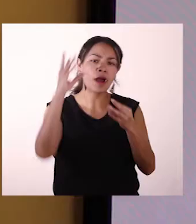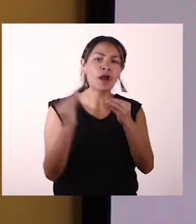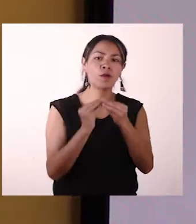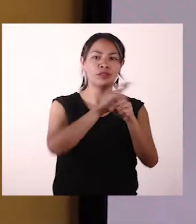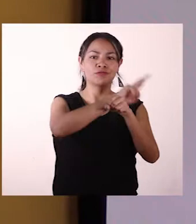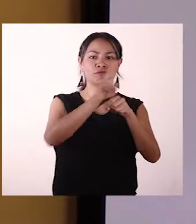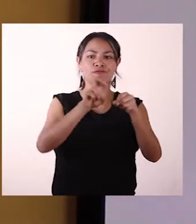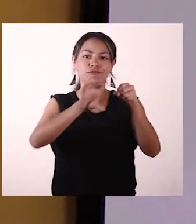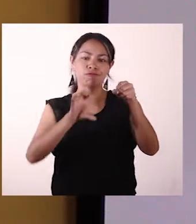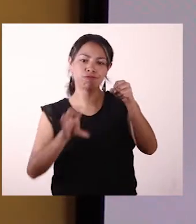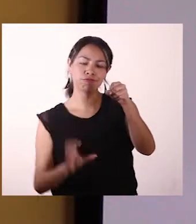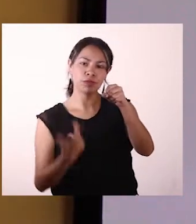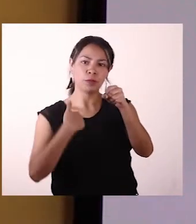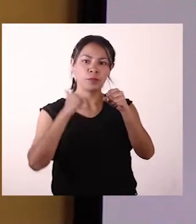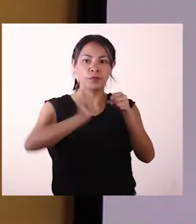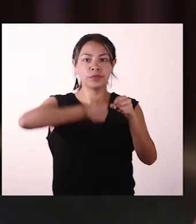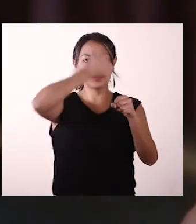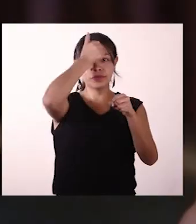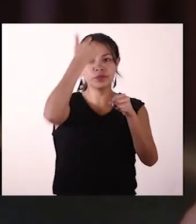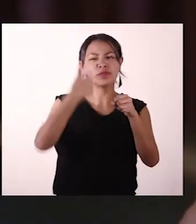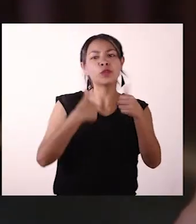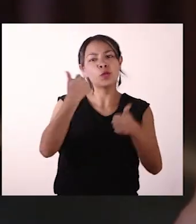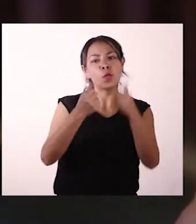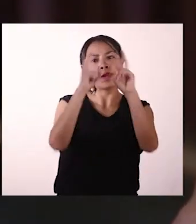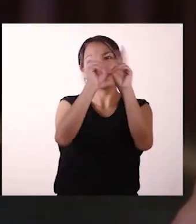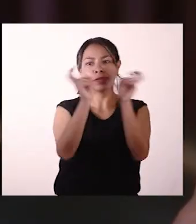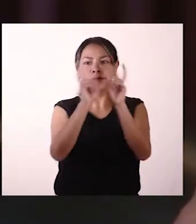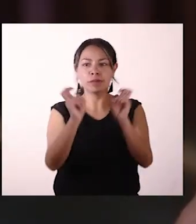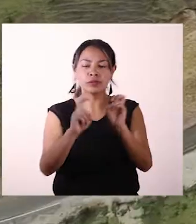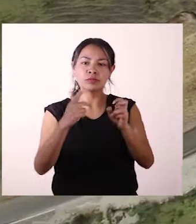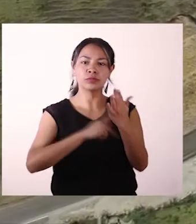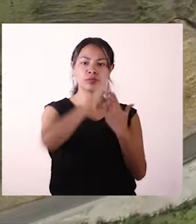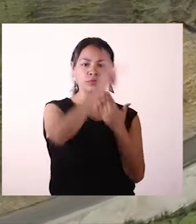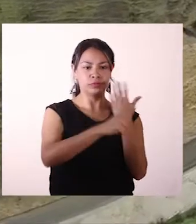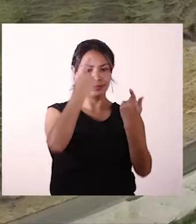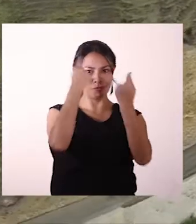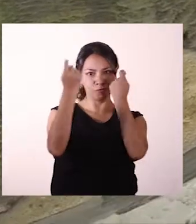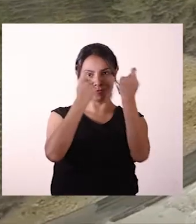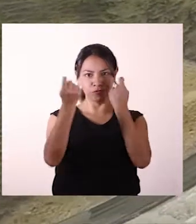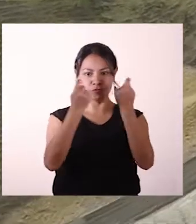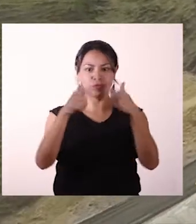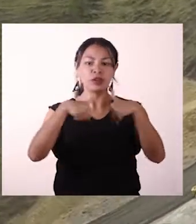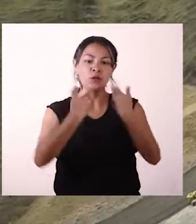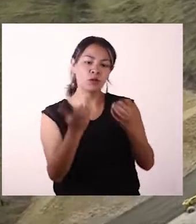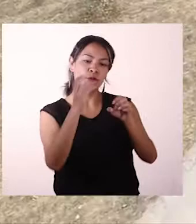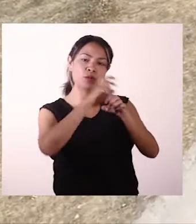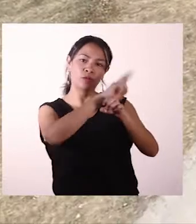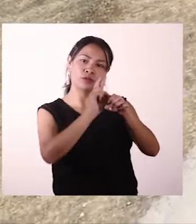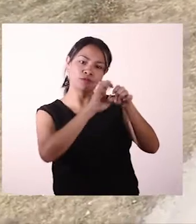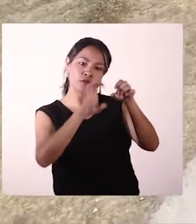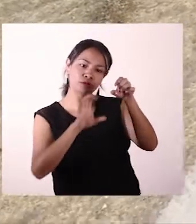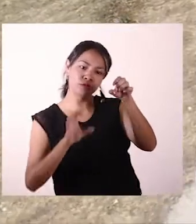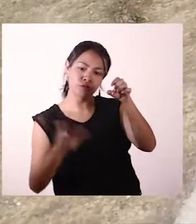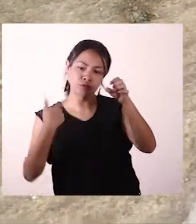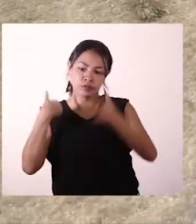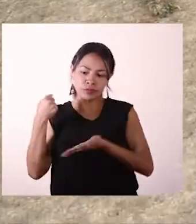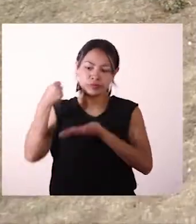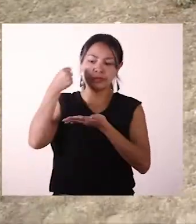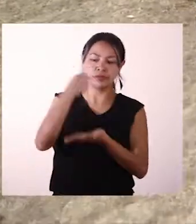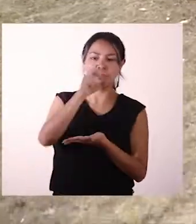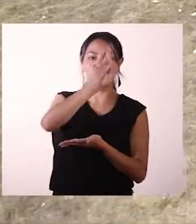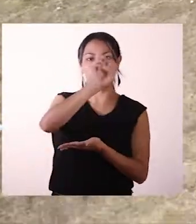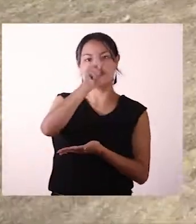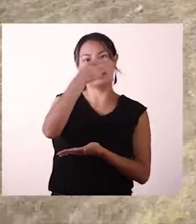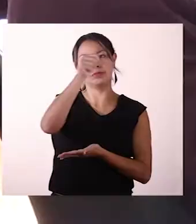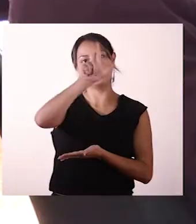acuerdos subregionales que ha permitido la priorización de líneas temáticas y proyectos estratégicos para cada una de las subregiones que contarán con recursos